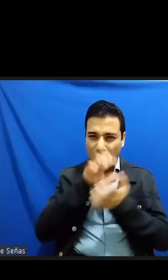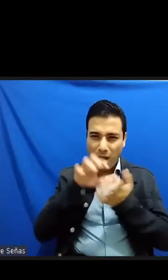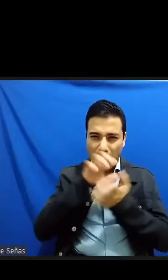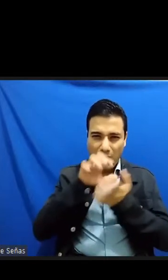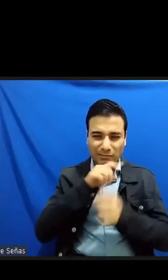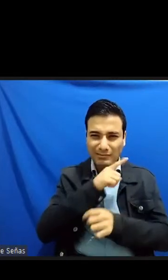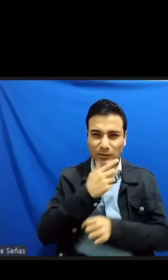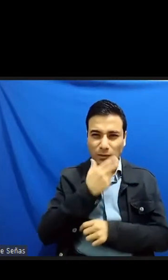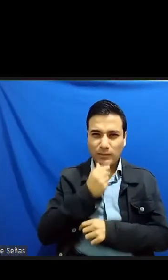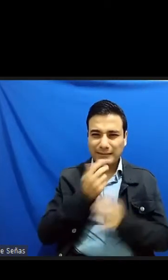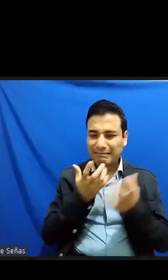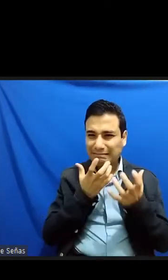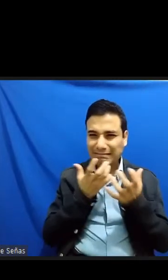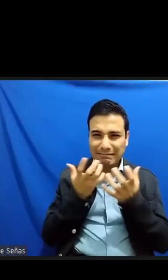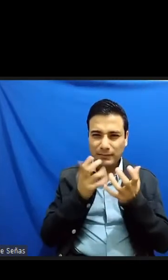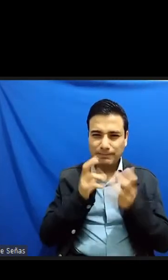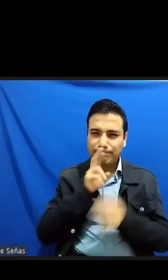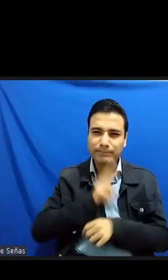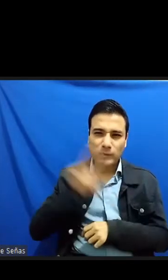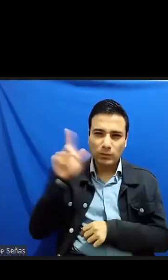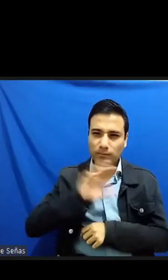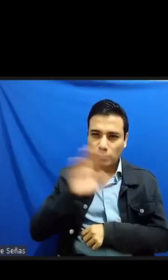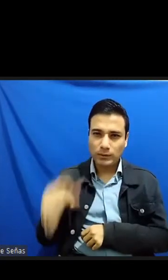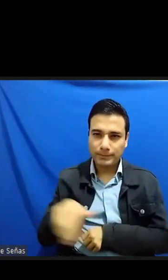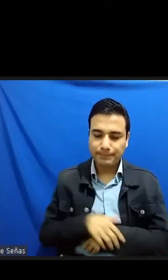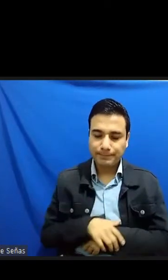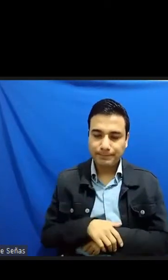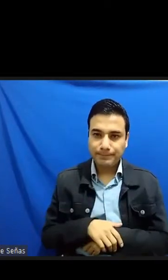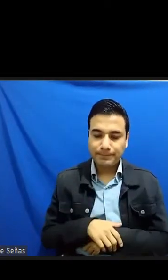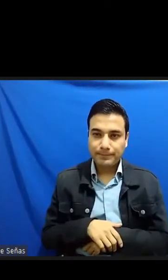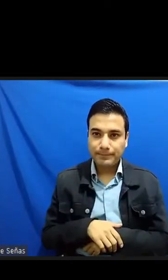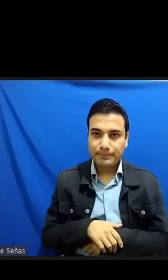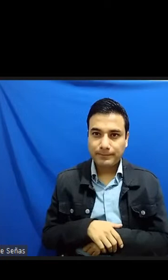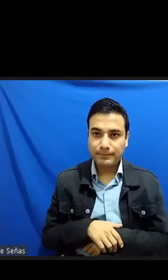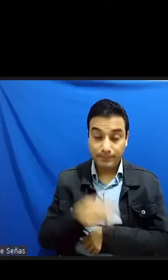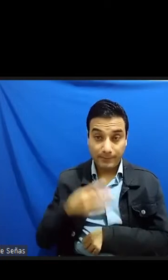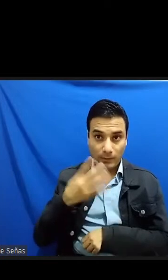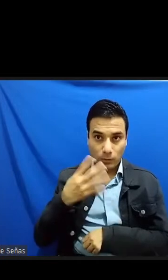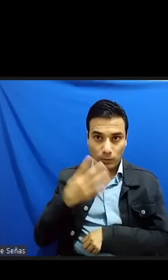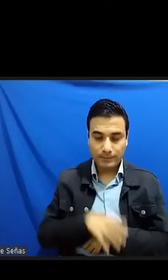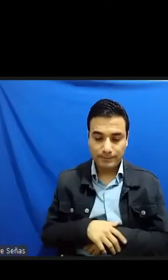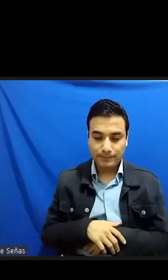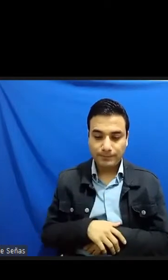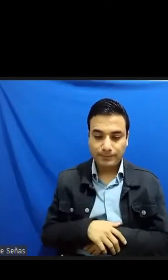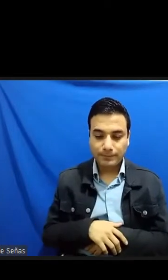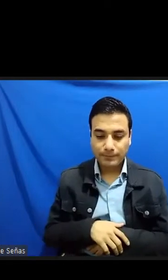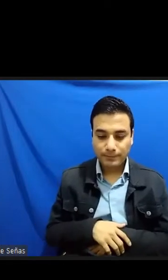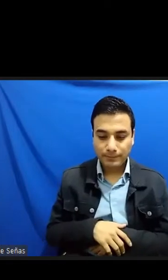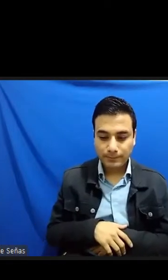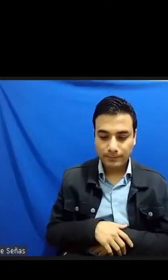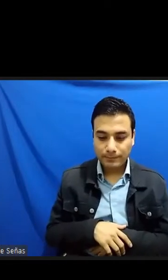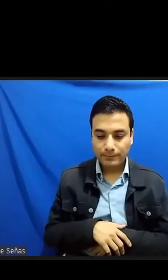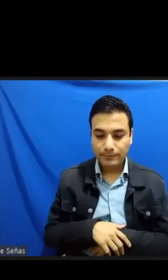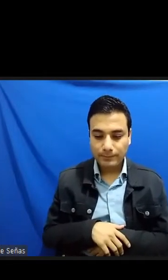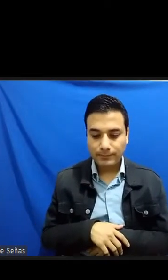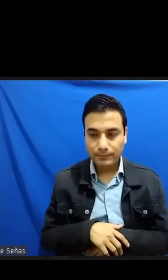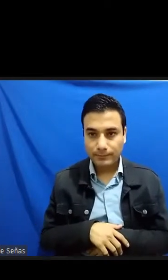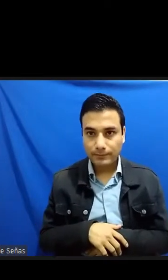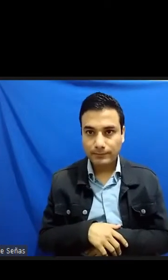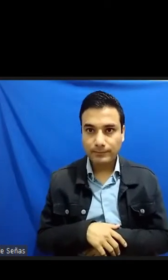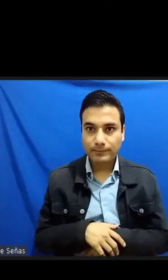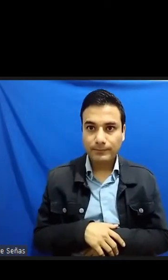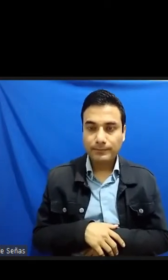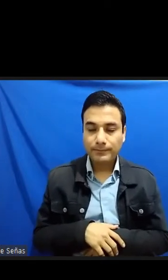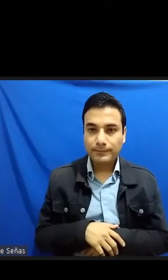salida que la muerte catorce el dilema planteado por